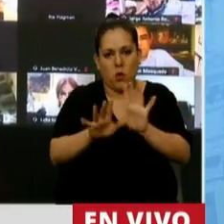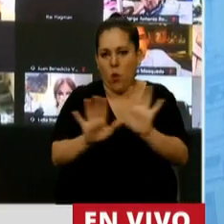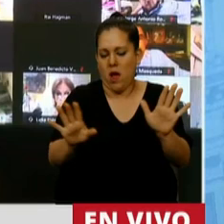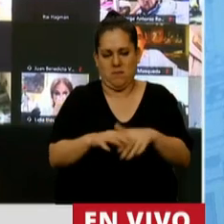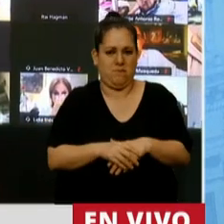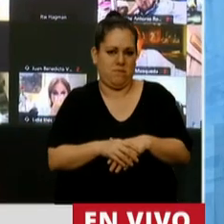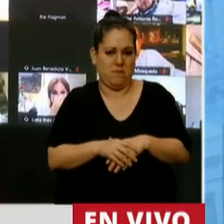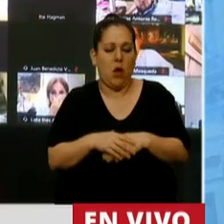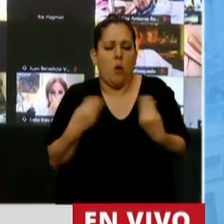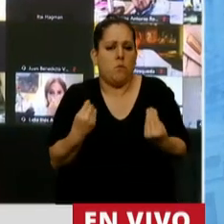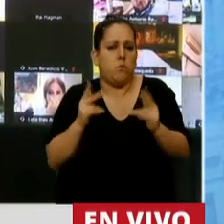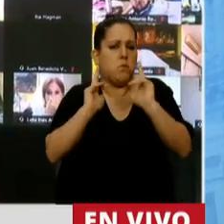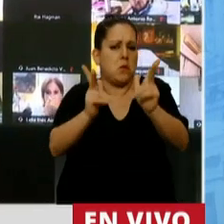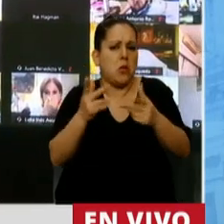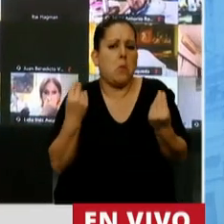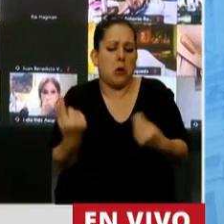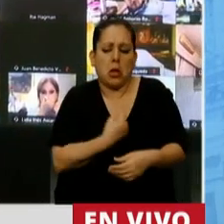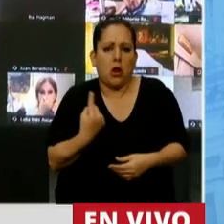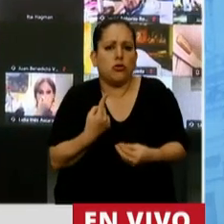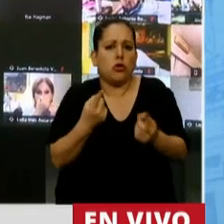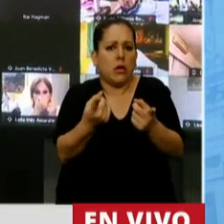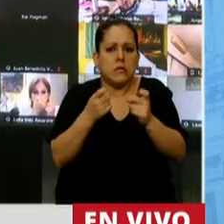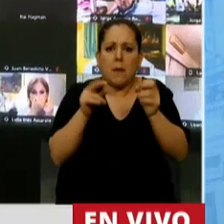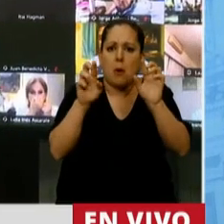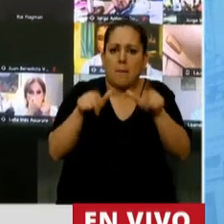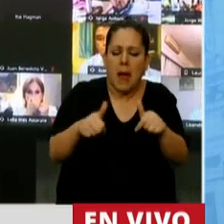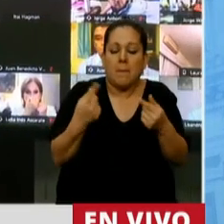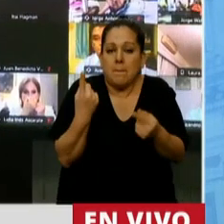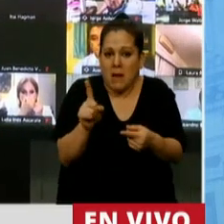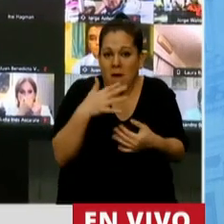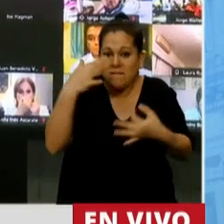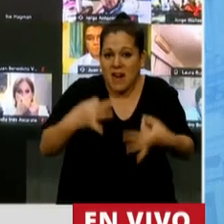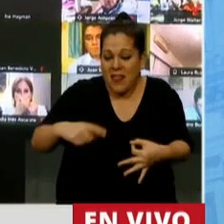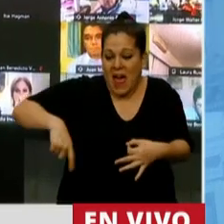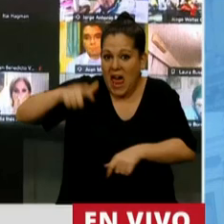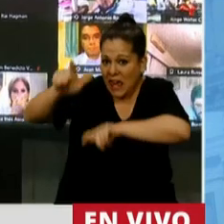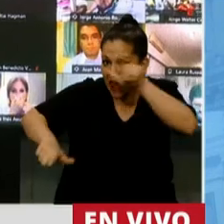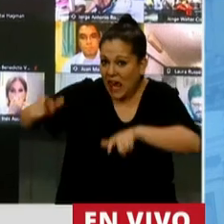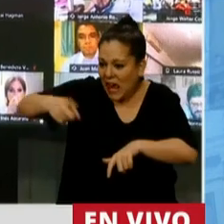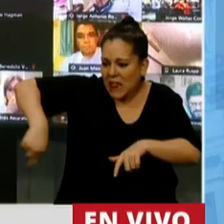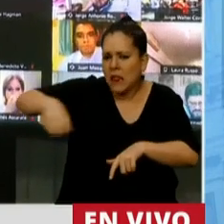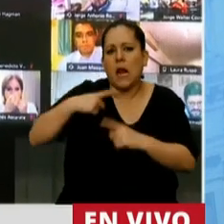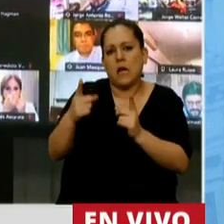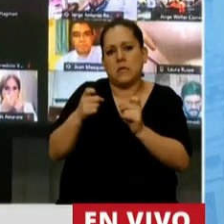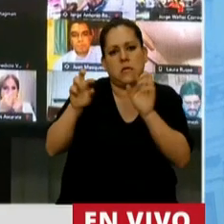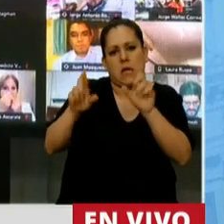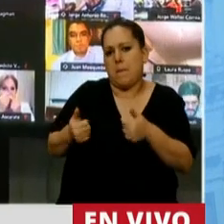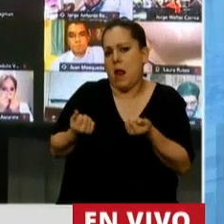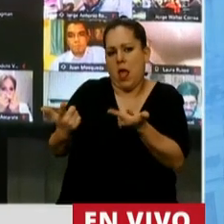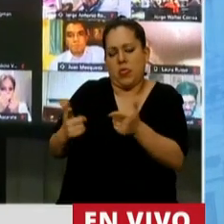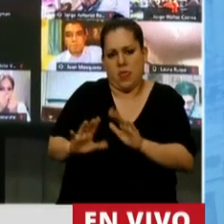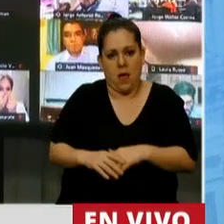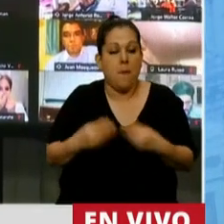¿por qué nosotros necesitamos un plan? La gente necesita un plan. En primer lugar, porque necesitamos